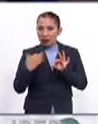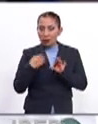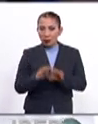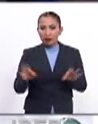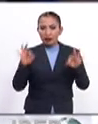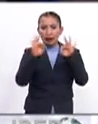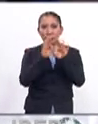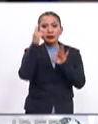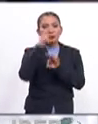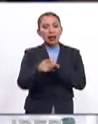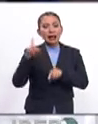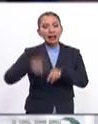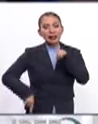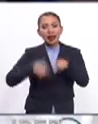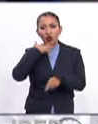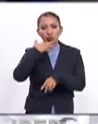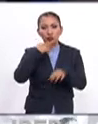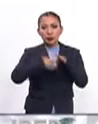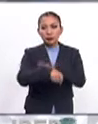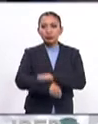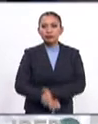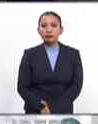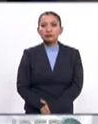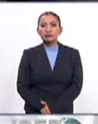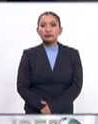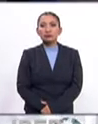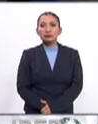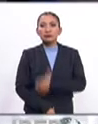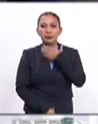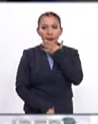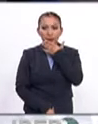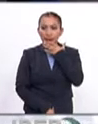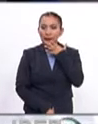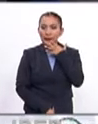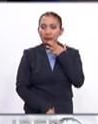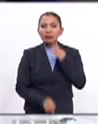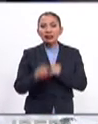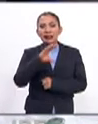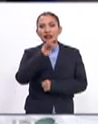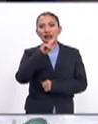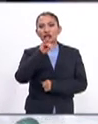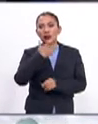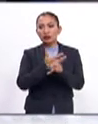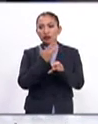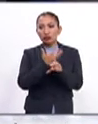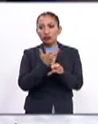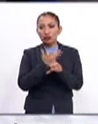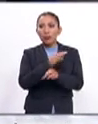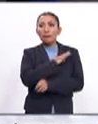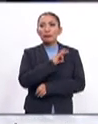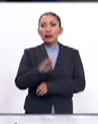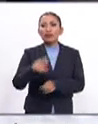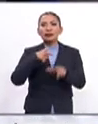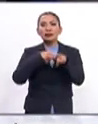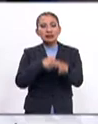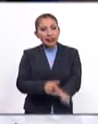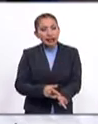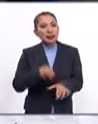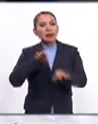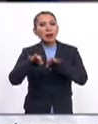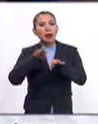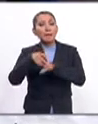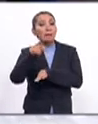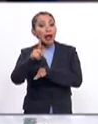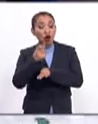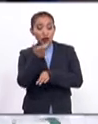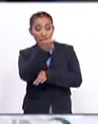significativas para combatir la corrupción. Los activos de CITGO en los Estados Unidos podrán seguir operando siempre